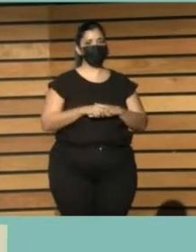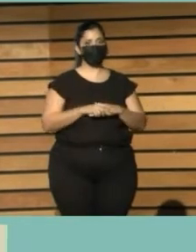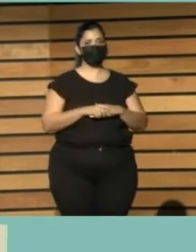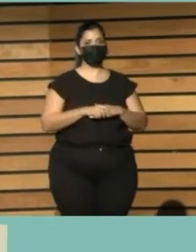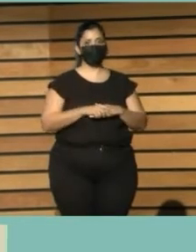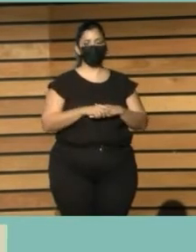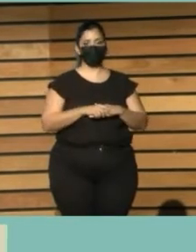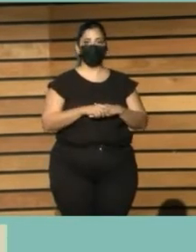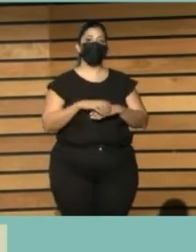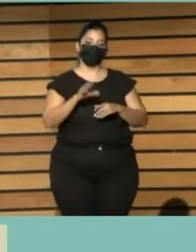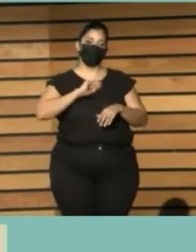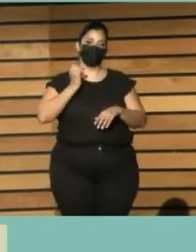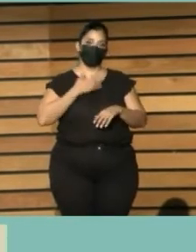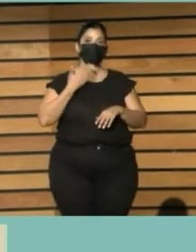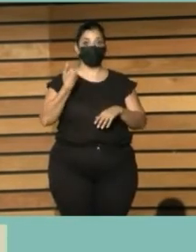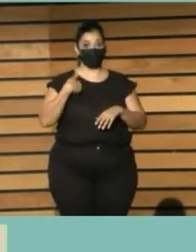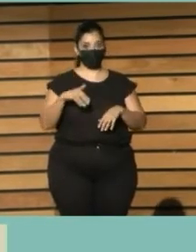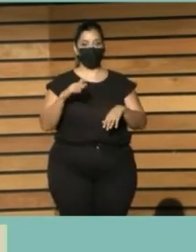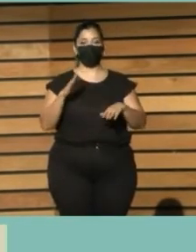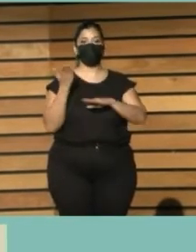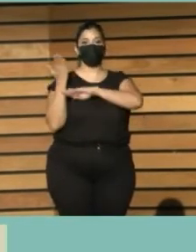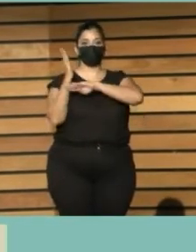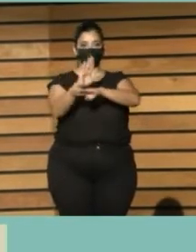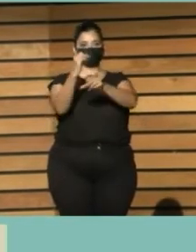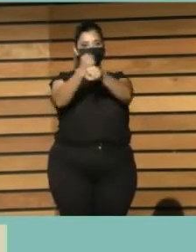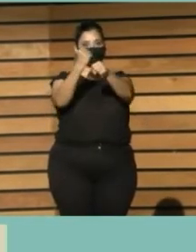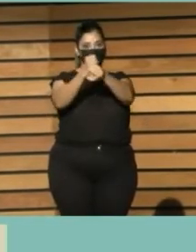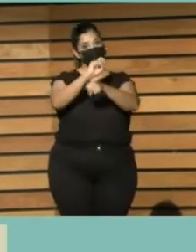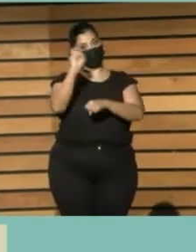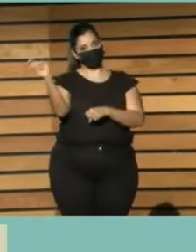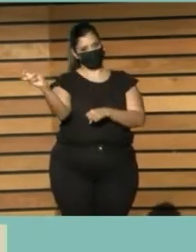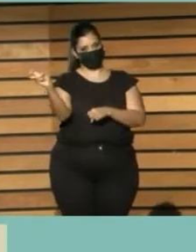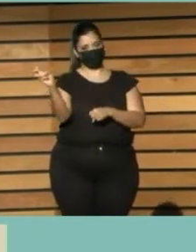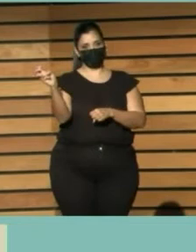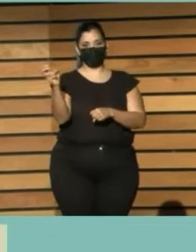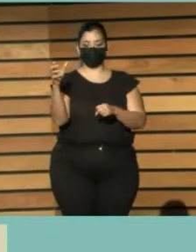mañana presentaremos un trabajo que hemos hecho en el grupo de trabajo